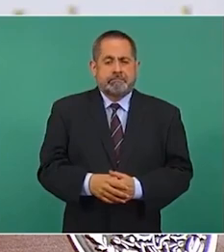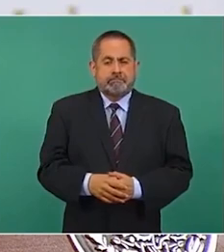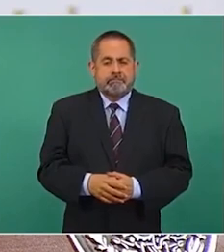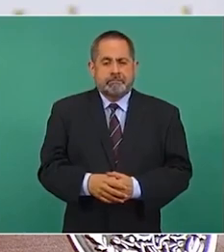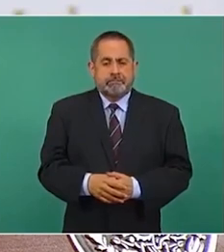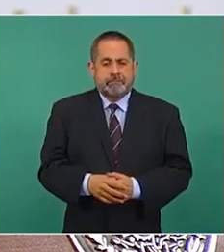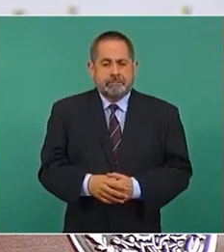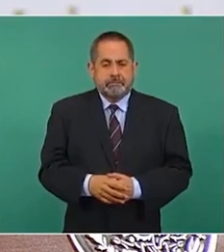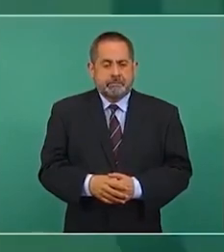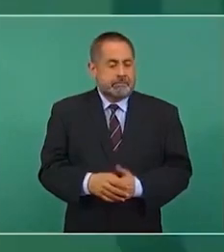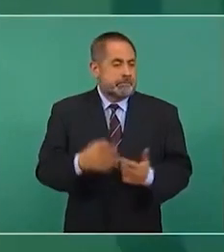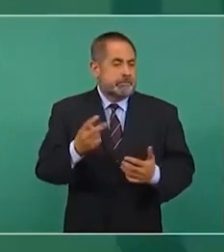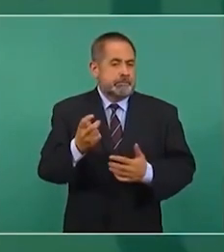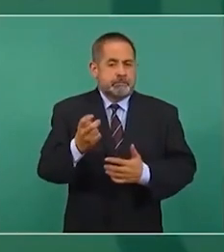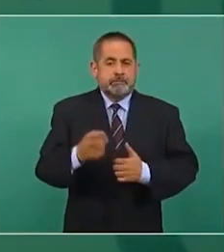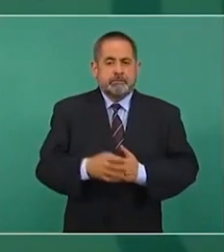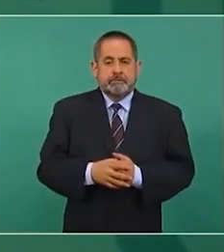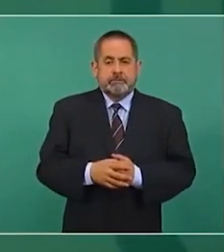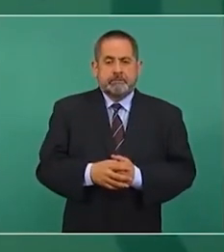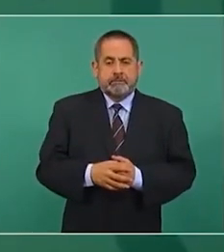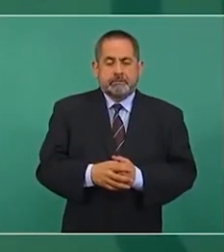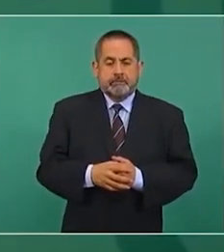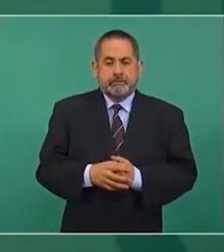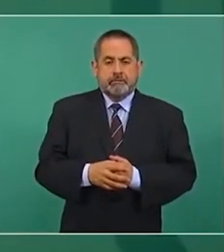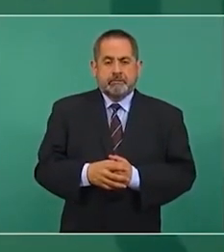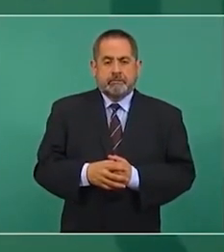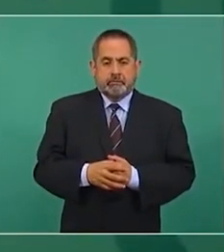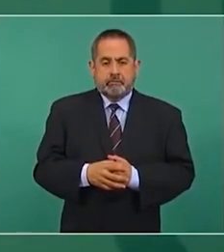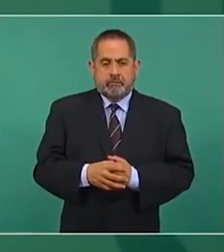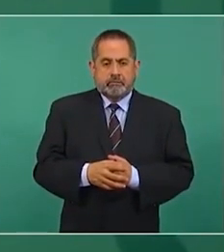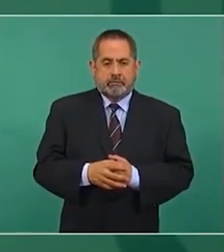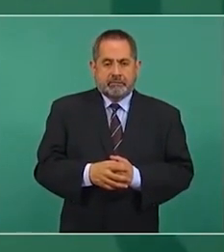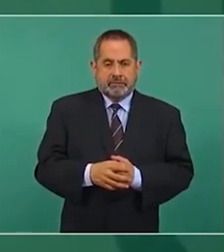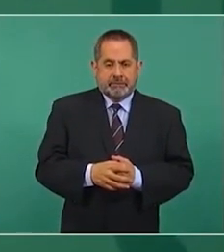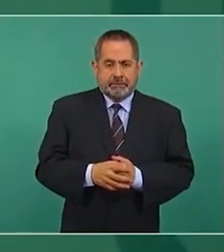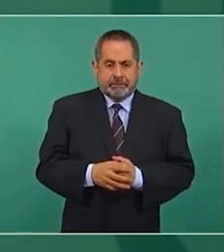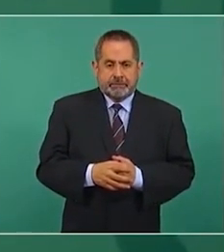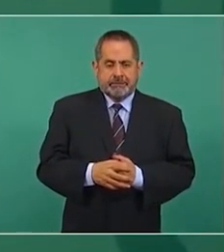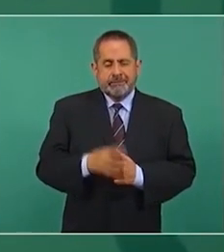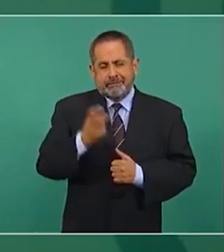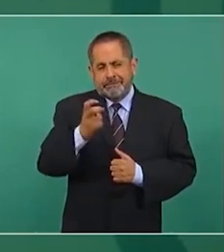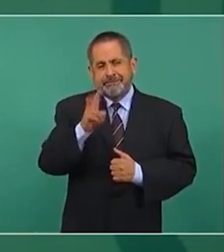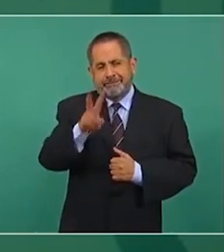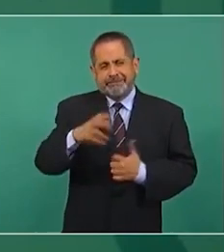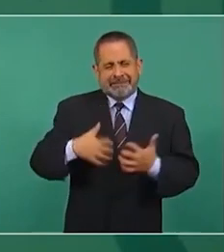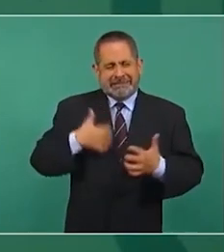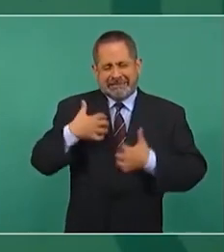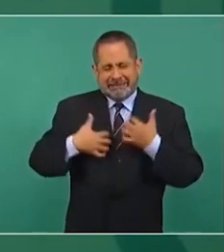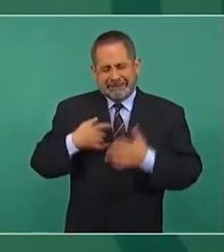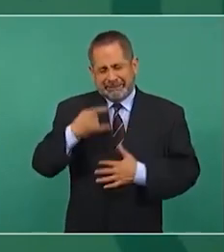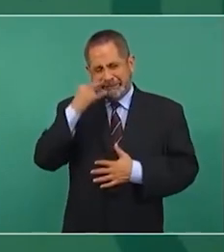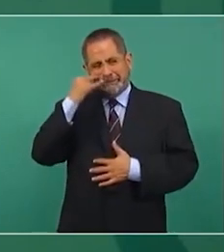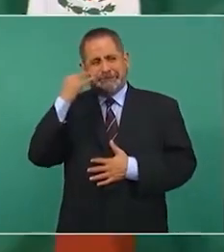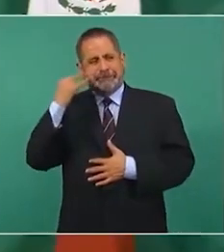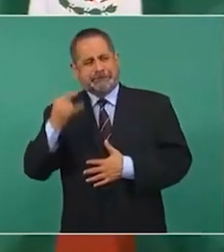Entonces, por eso, pues produce indignación